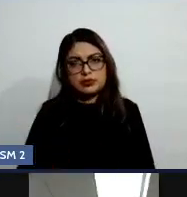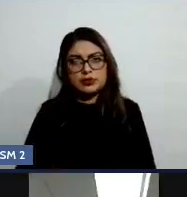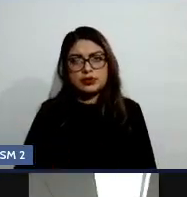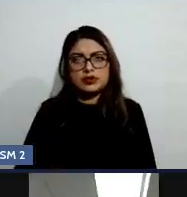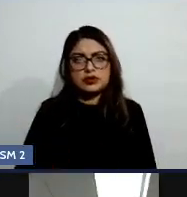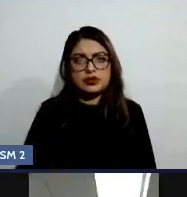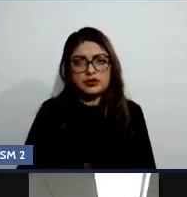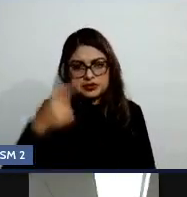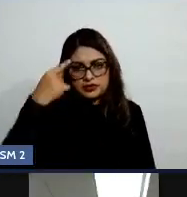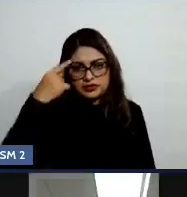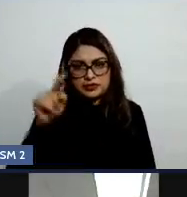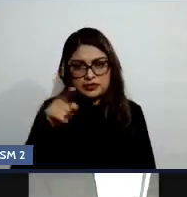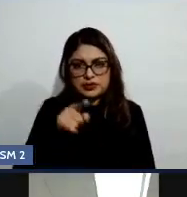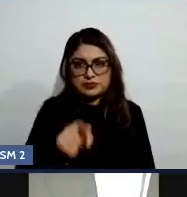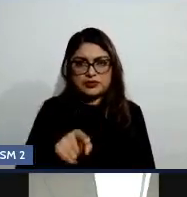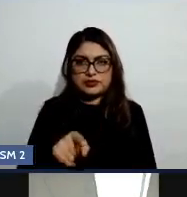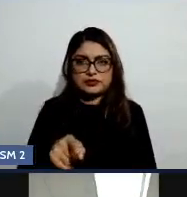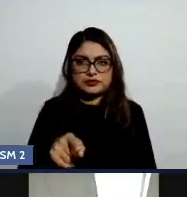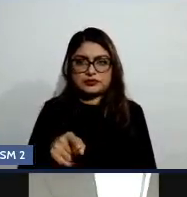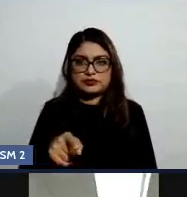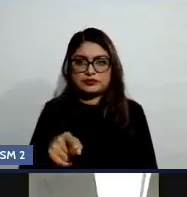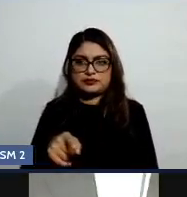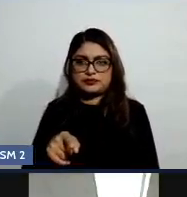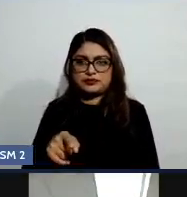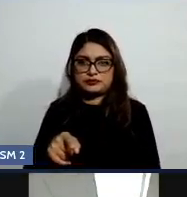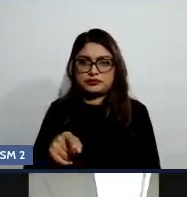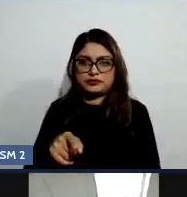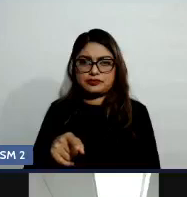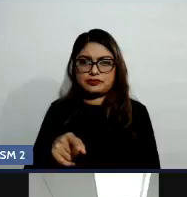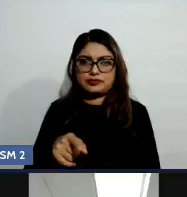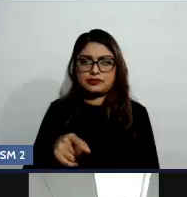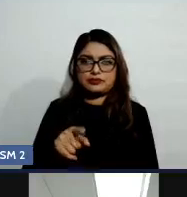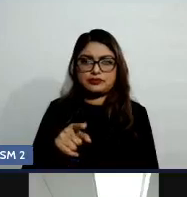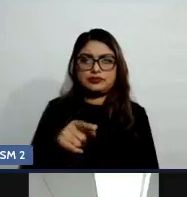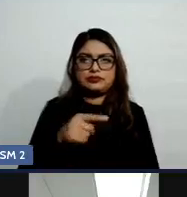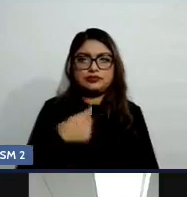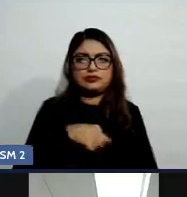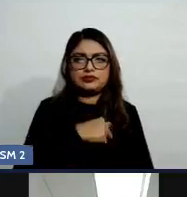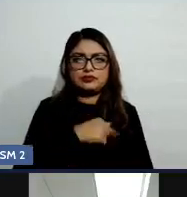no vaya teniendo esos efectos nocivos en nuestro organismo.